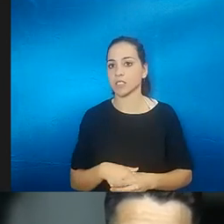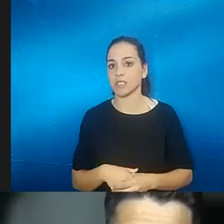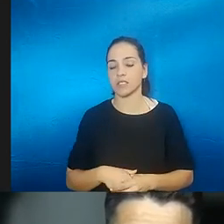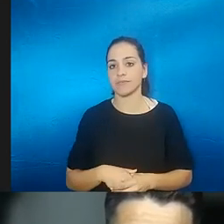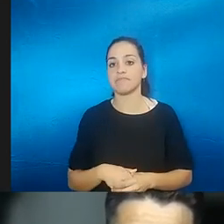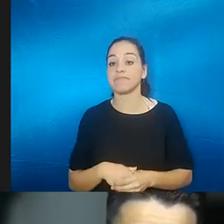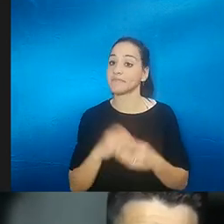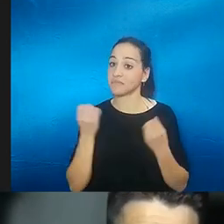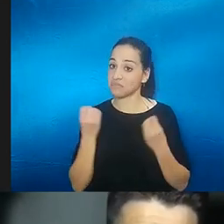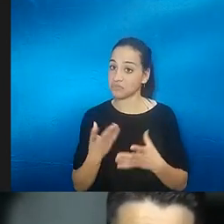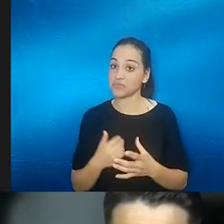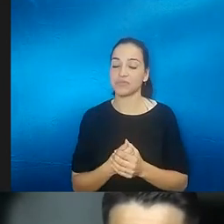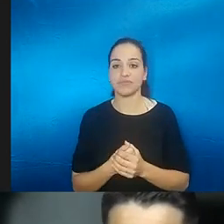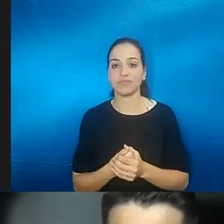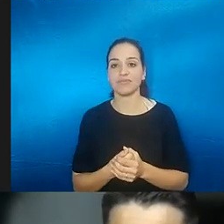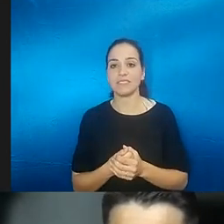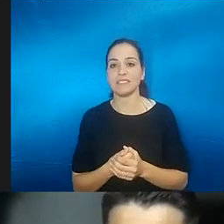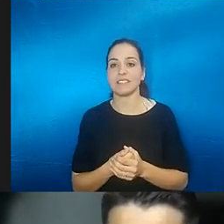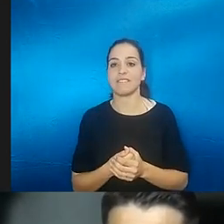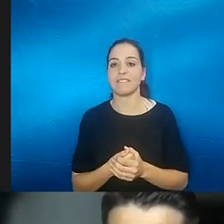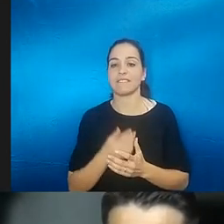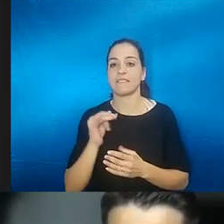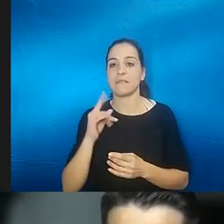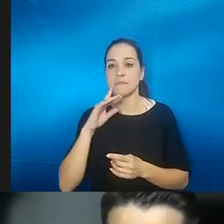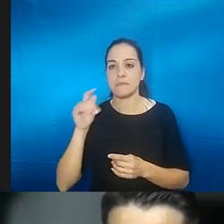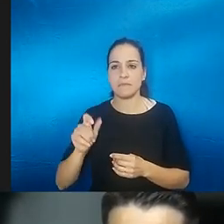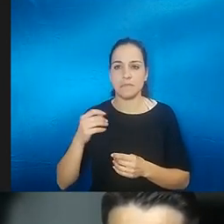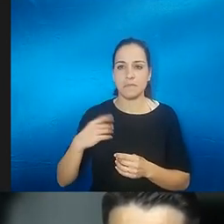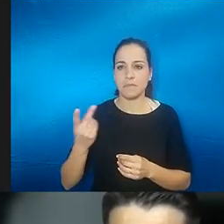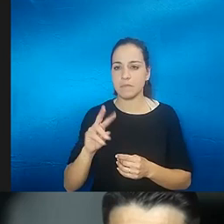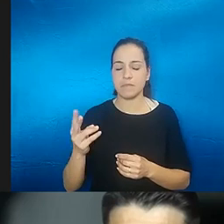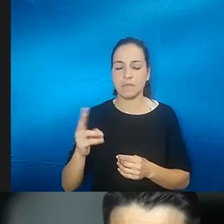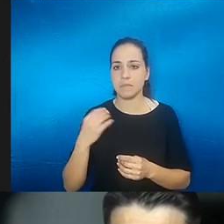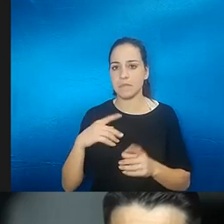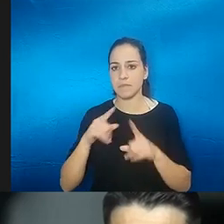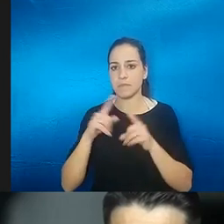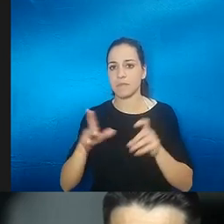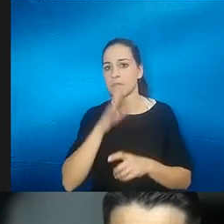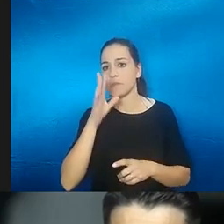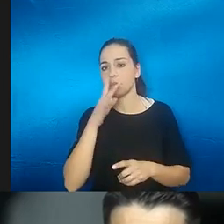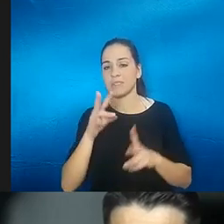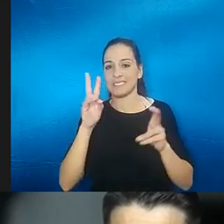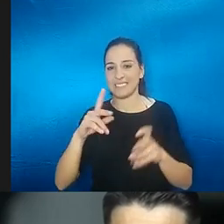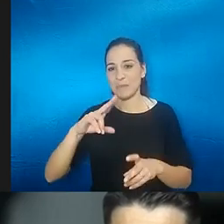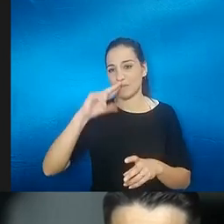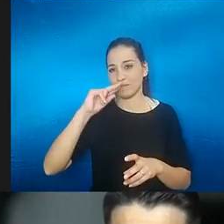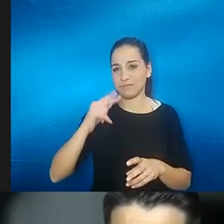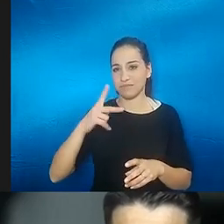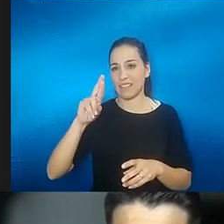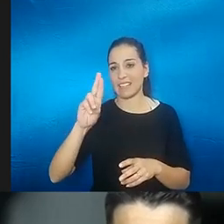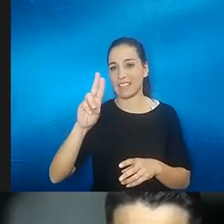yo creo ahí ha habido no sé si es la misma persona o dos personas que han preguntado porque si el rinomel afecta